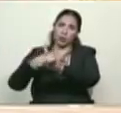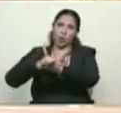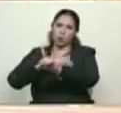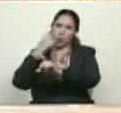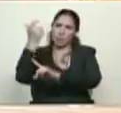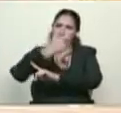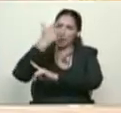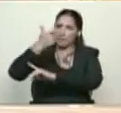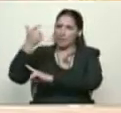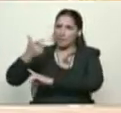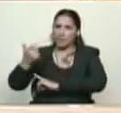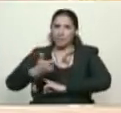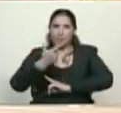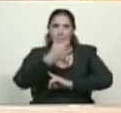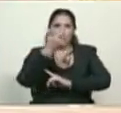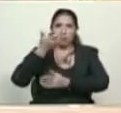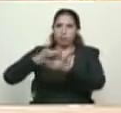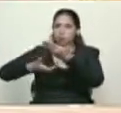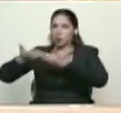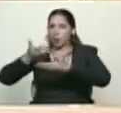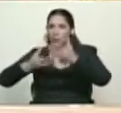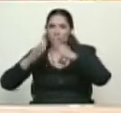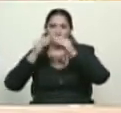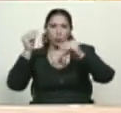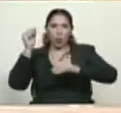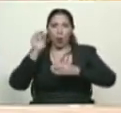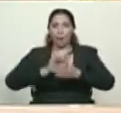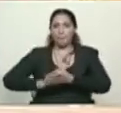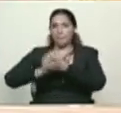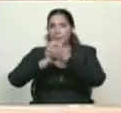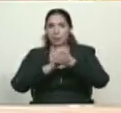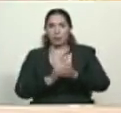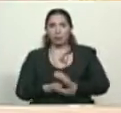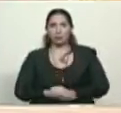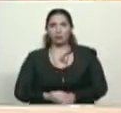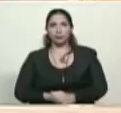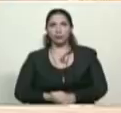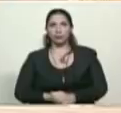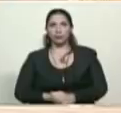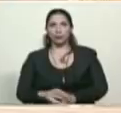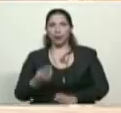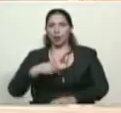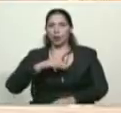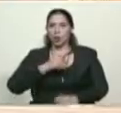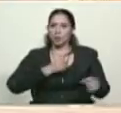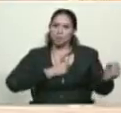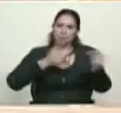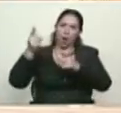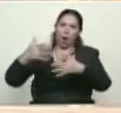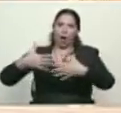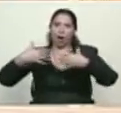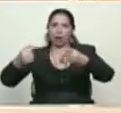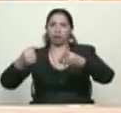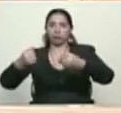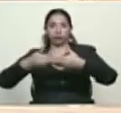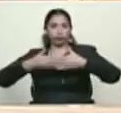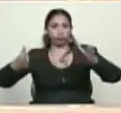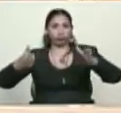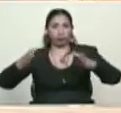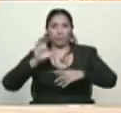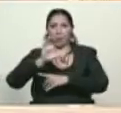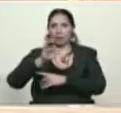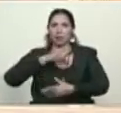con la colaboración de todos los vecinos y los vamos a meter en la cárcel para garantizarle al país